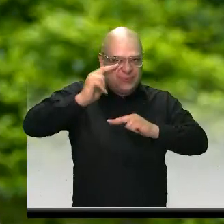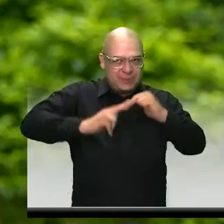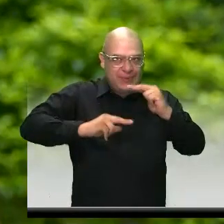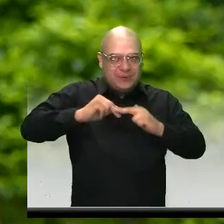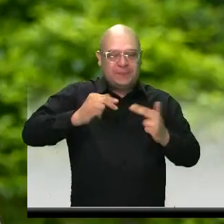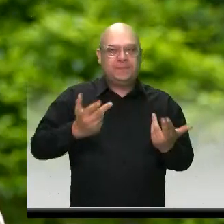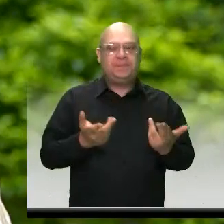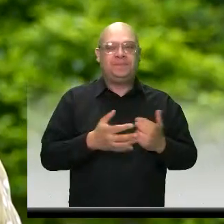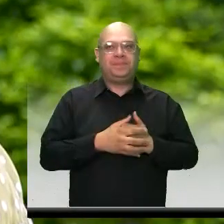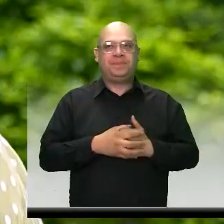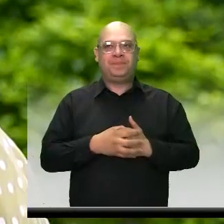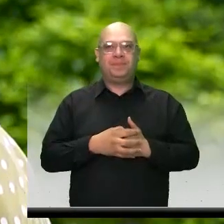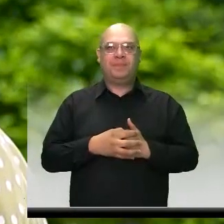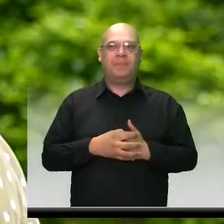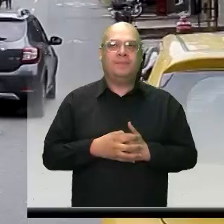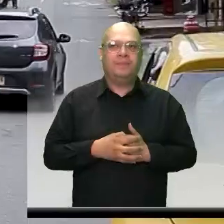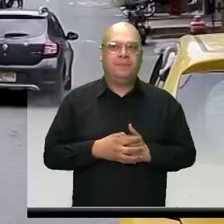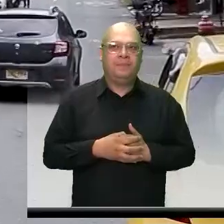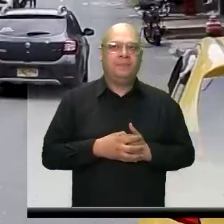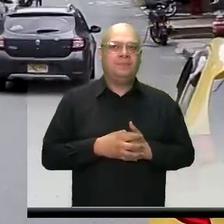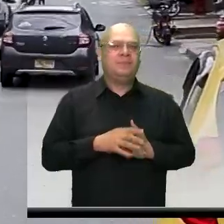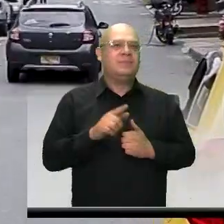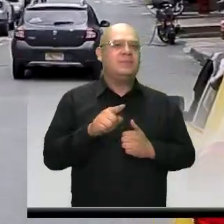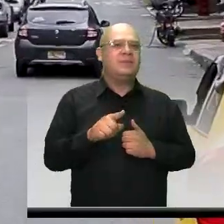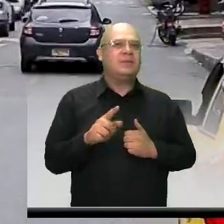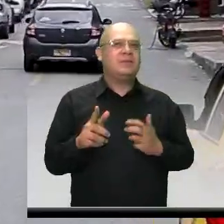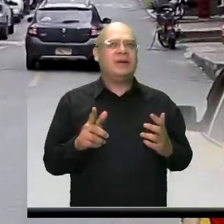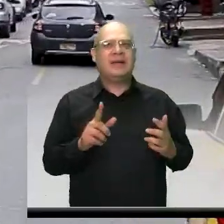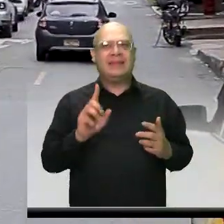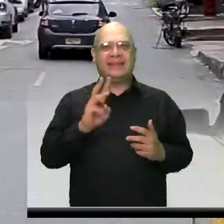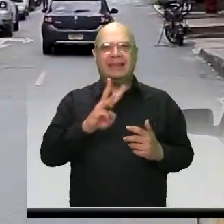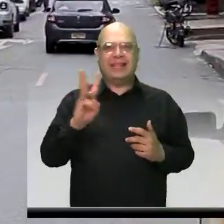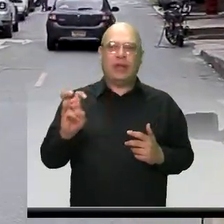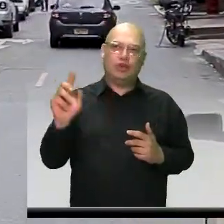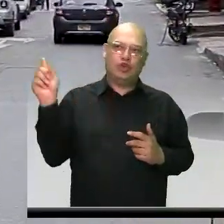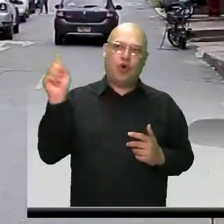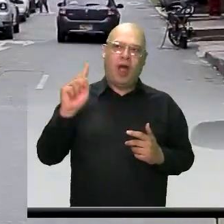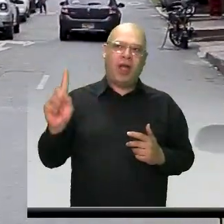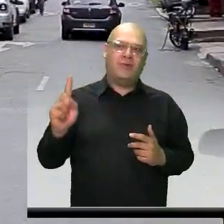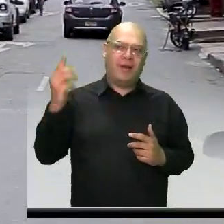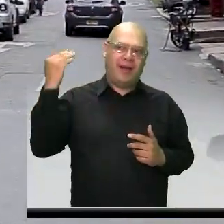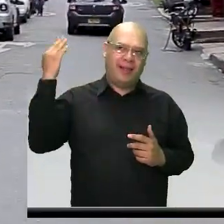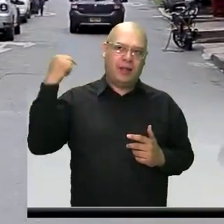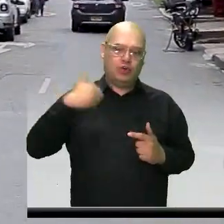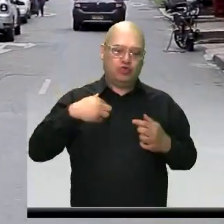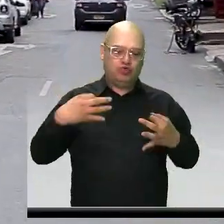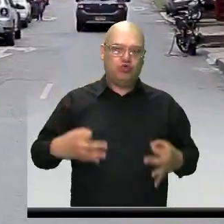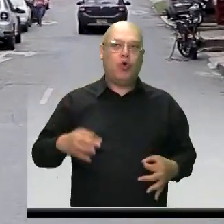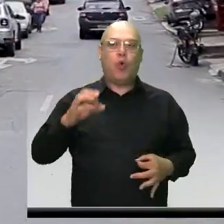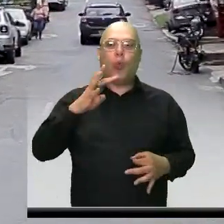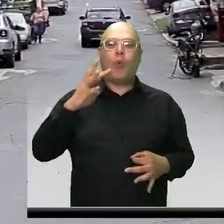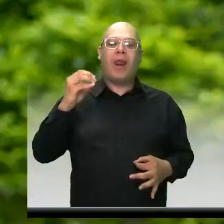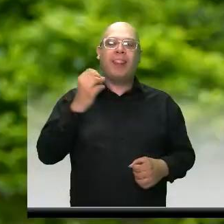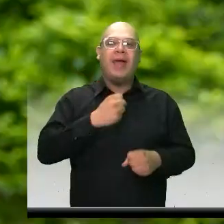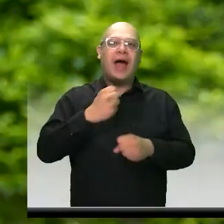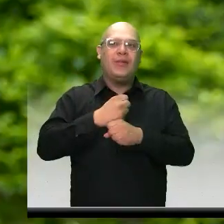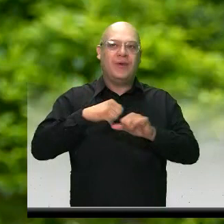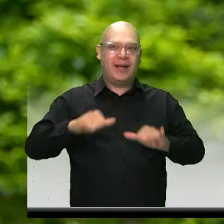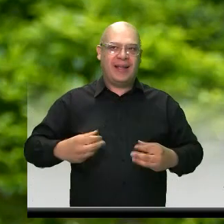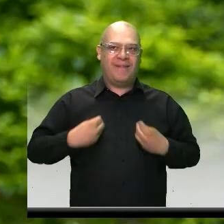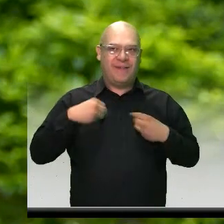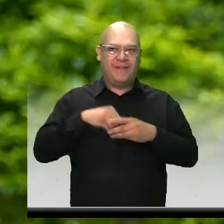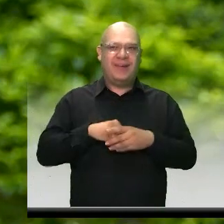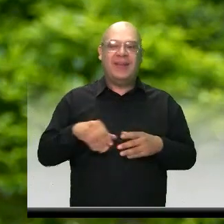Entonces, esto estamos hablando, 38 años. Porque yo ya llevo 40 acá. Loma Linda ahora es